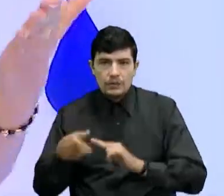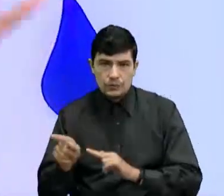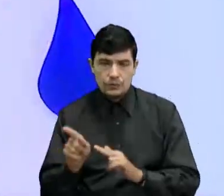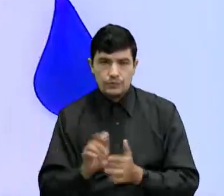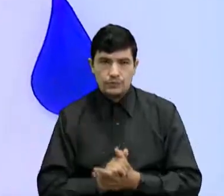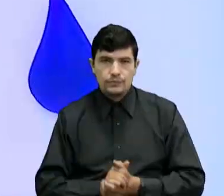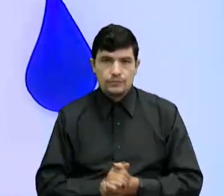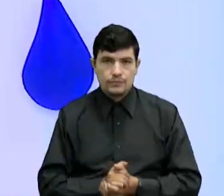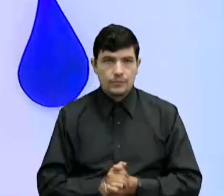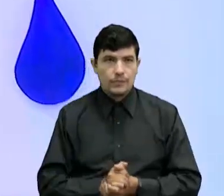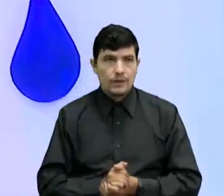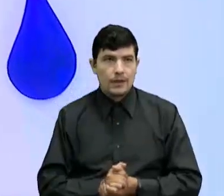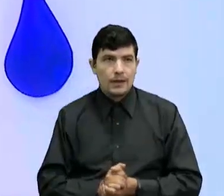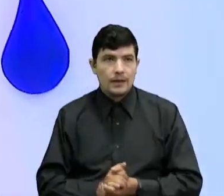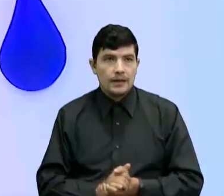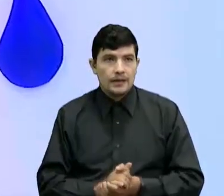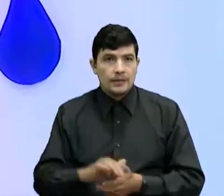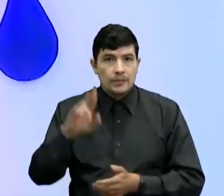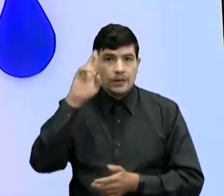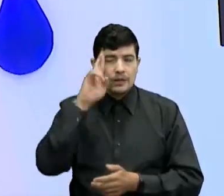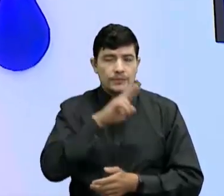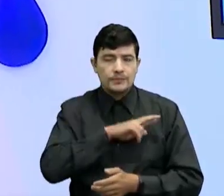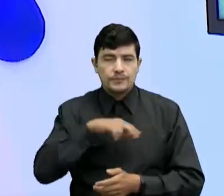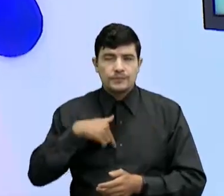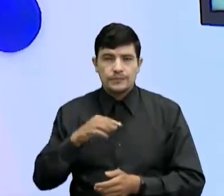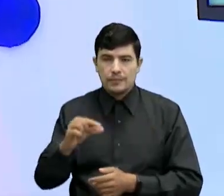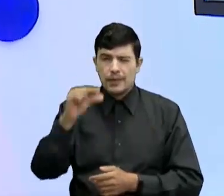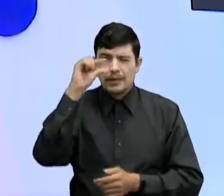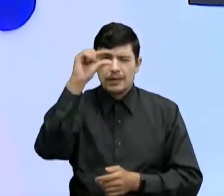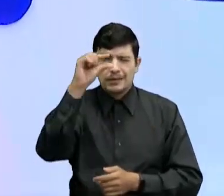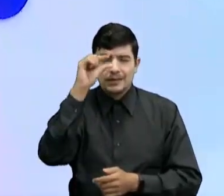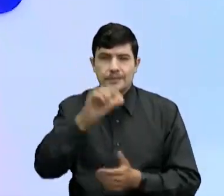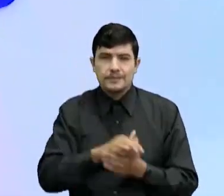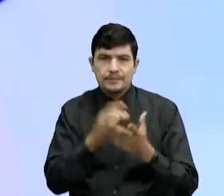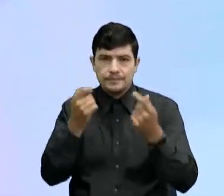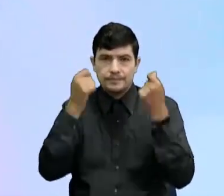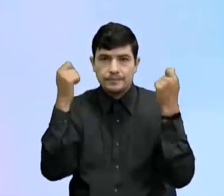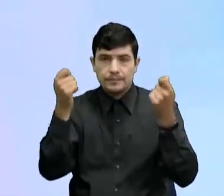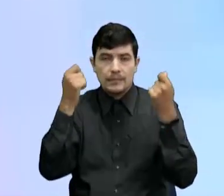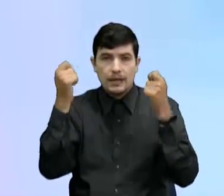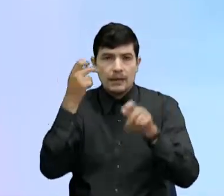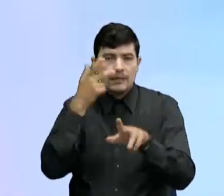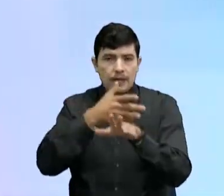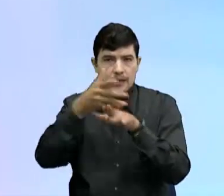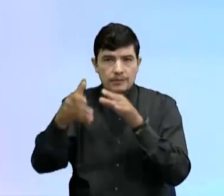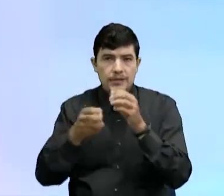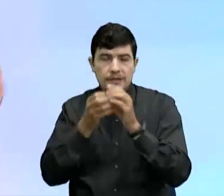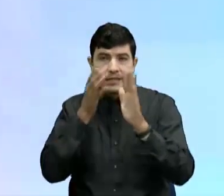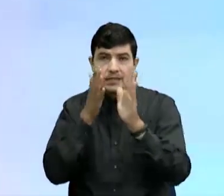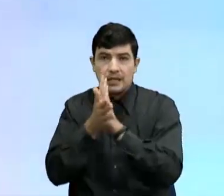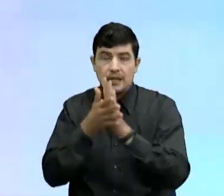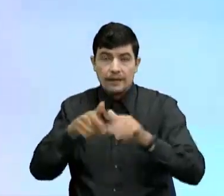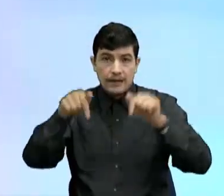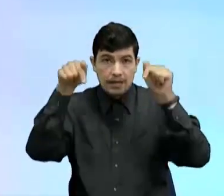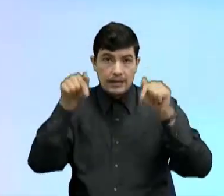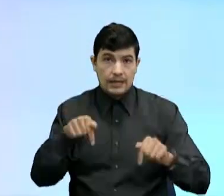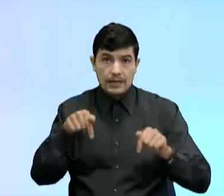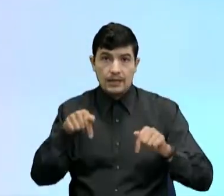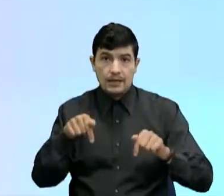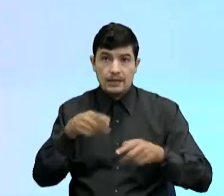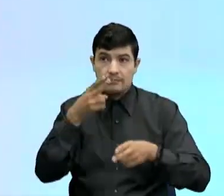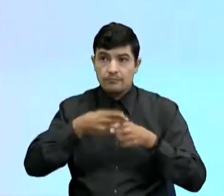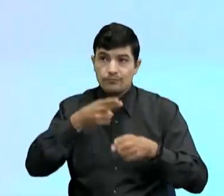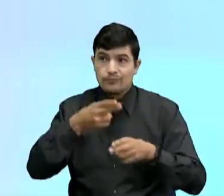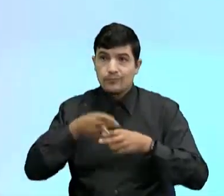Y las fronteras Que tiene nuestro país Vamos a irnos A una pequeña Pausa comercial Y ya regresamos Con más de esto Que se